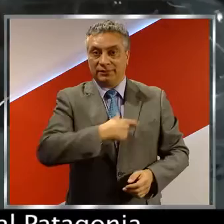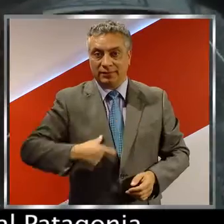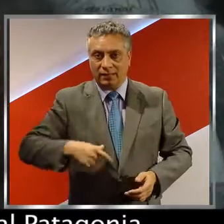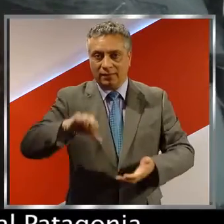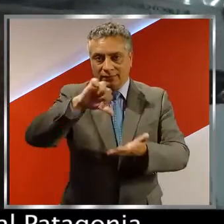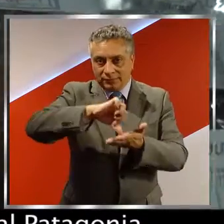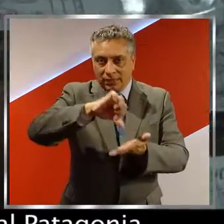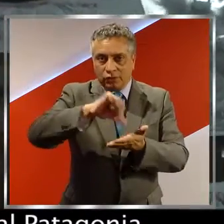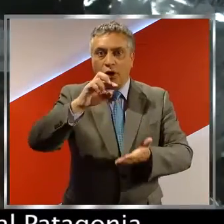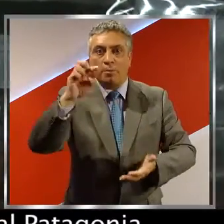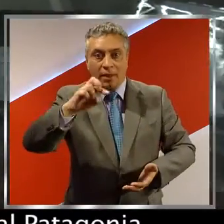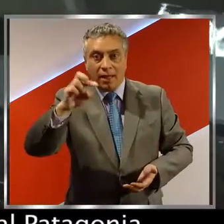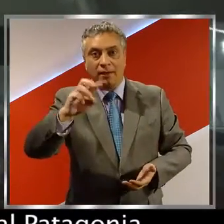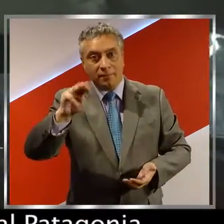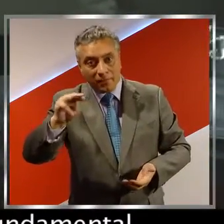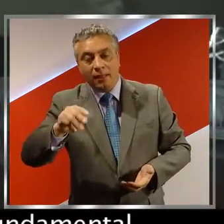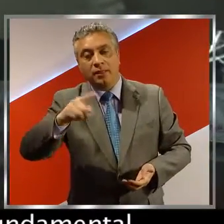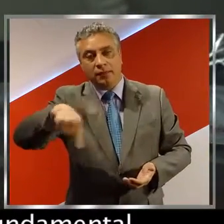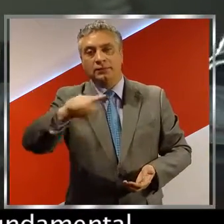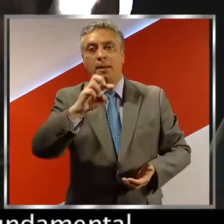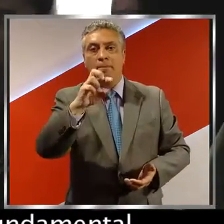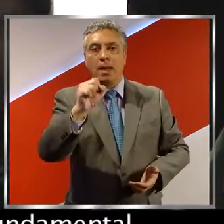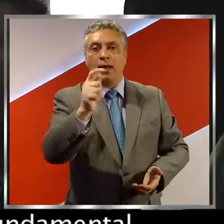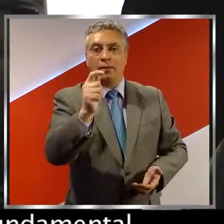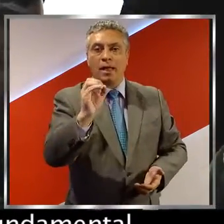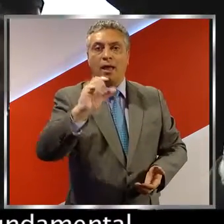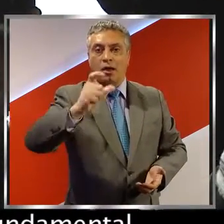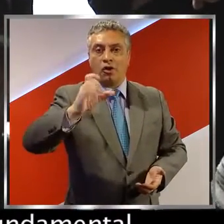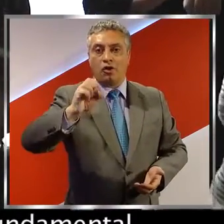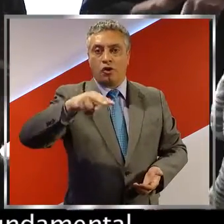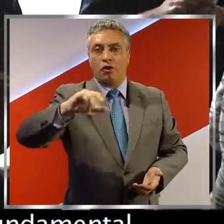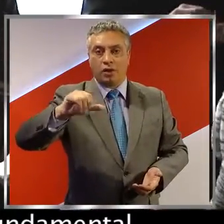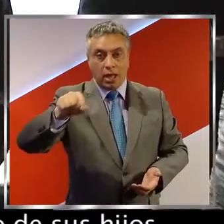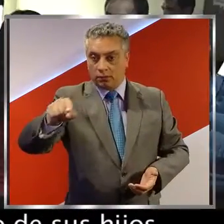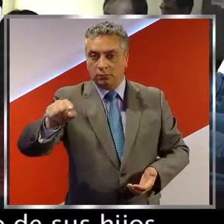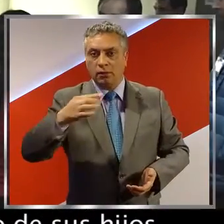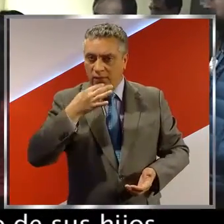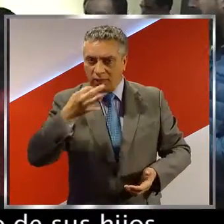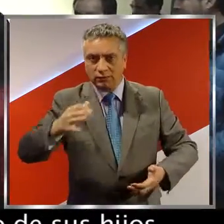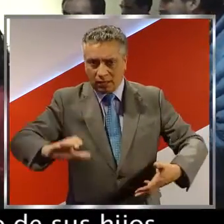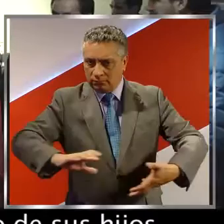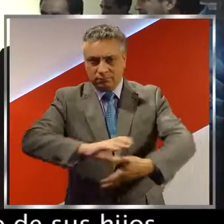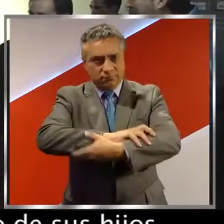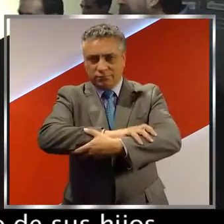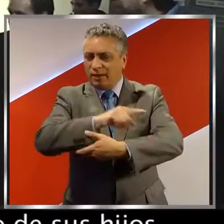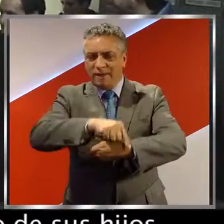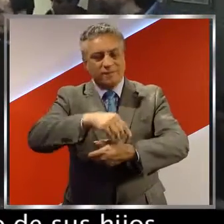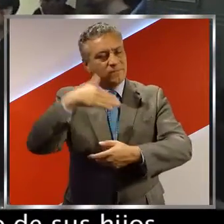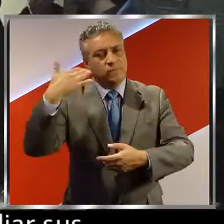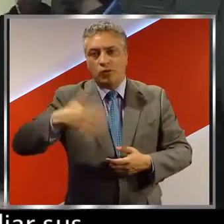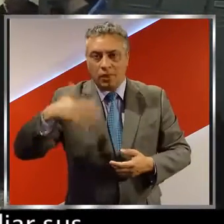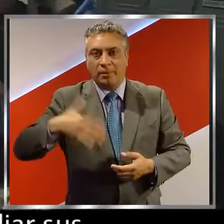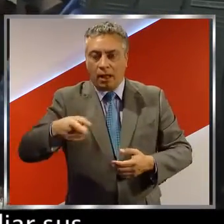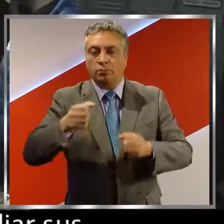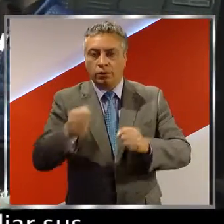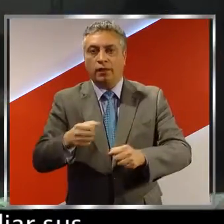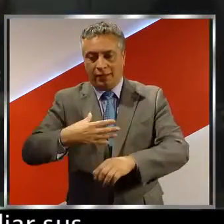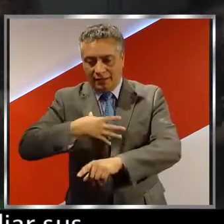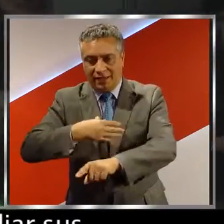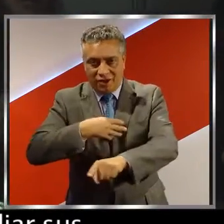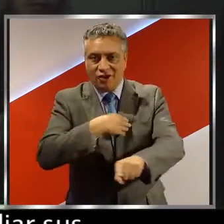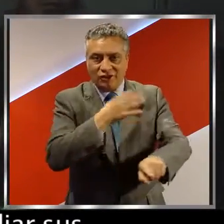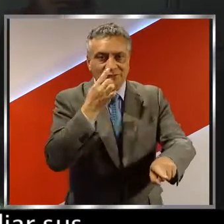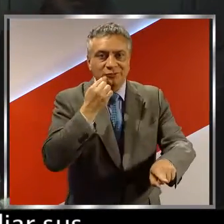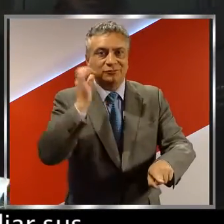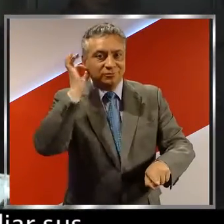Padres y Apoderados del Taller Laboral Patagonia, Luis Gómez, esta alianza es fundamental para seguir apoyando el trabajo de sus hijos e hijas e